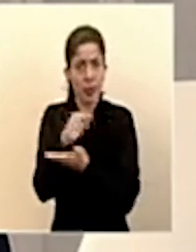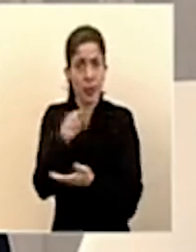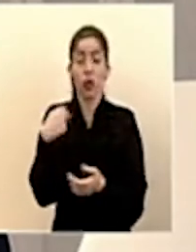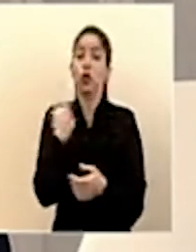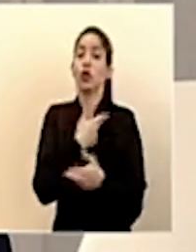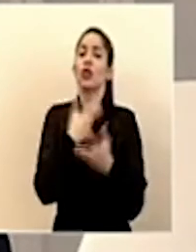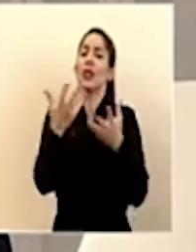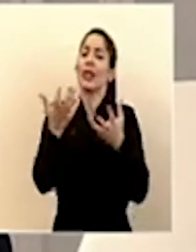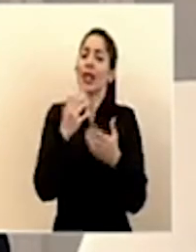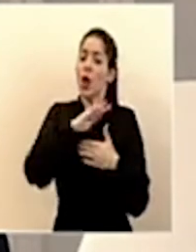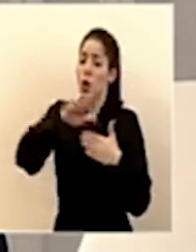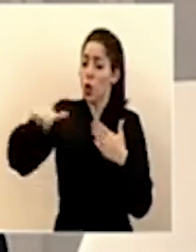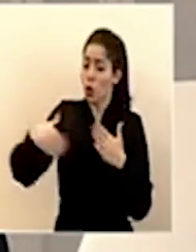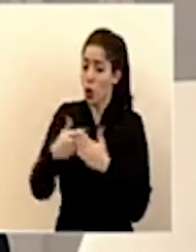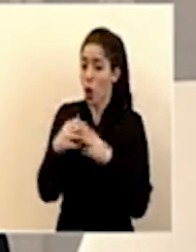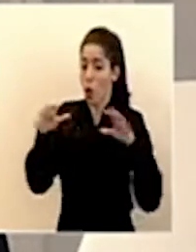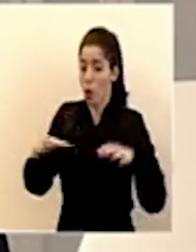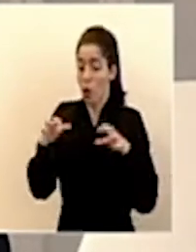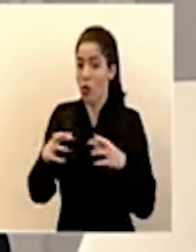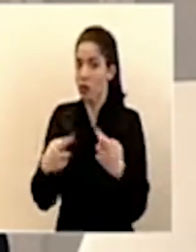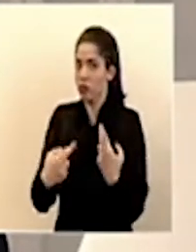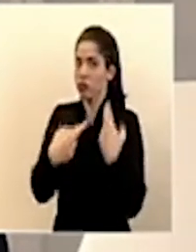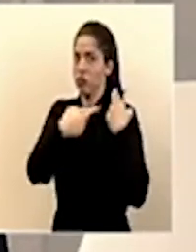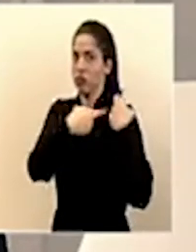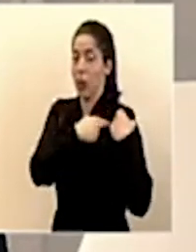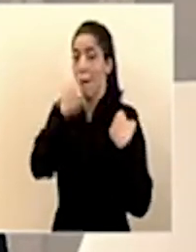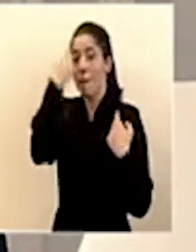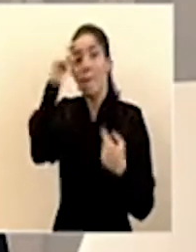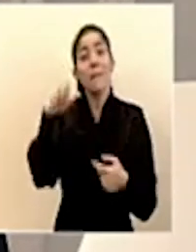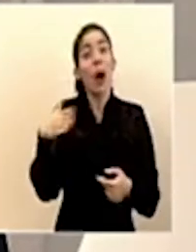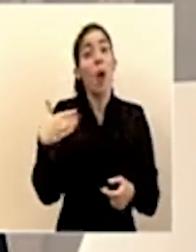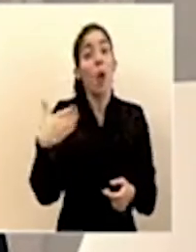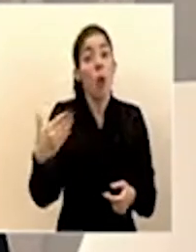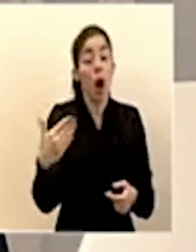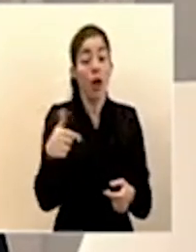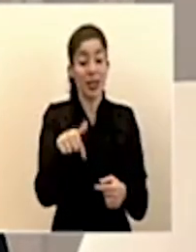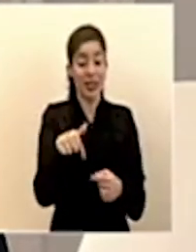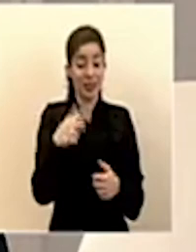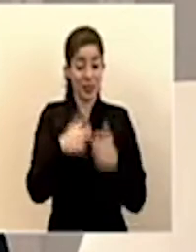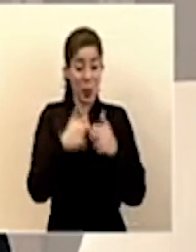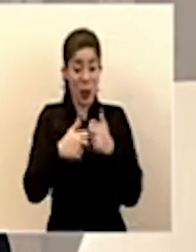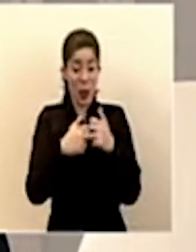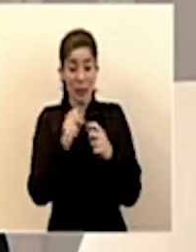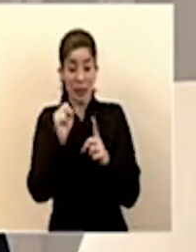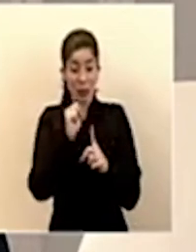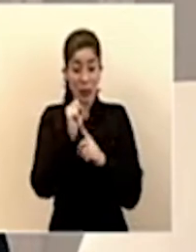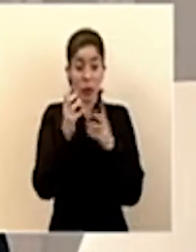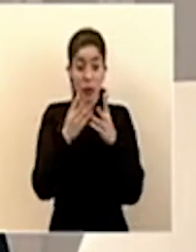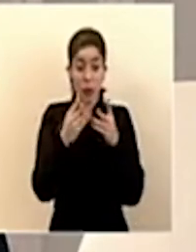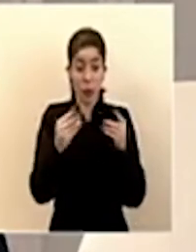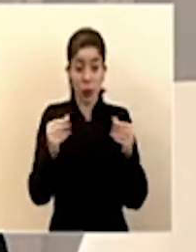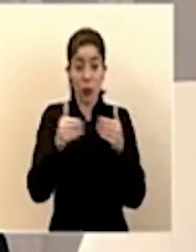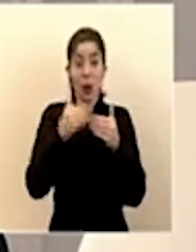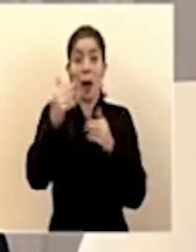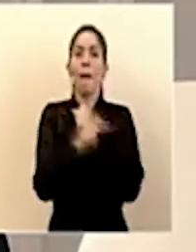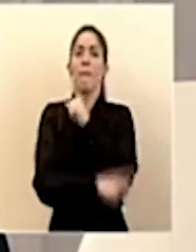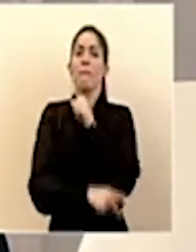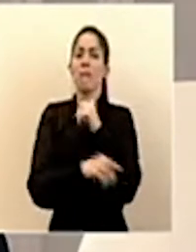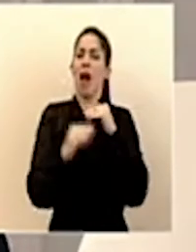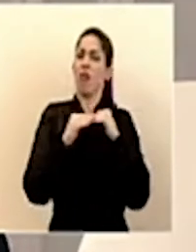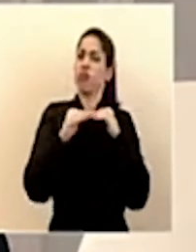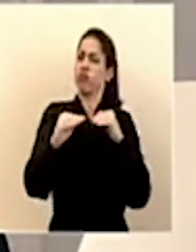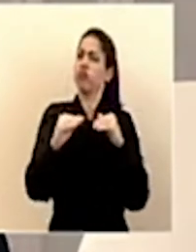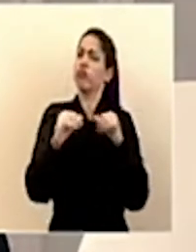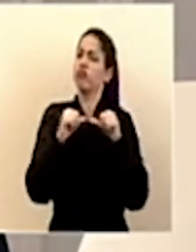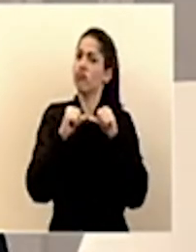hacer todo de una forma responsable para que una vez que pase esta crisis el país esté firme el